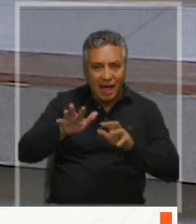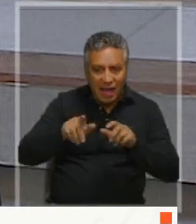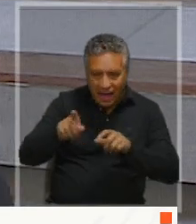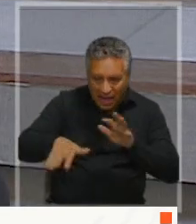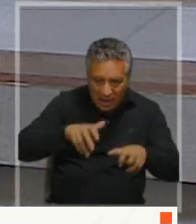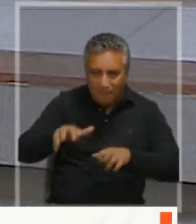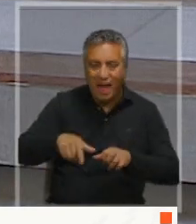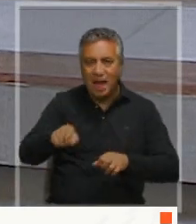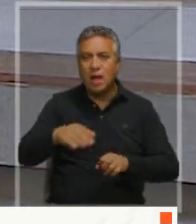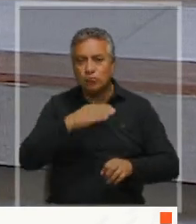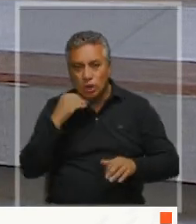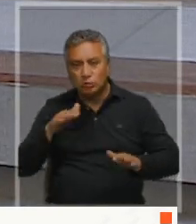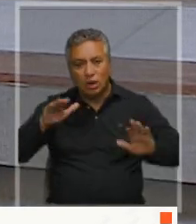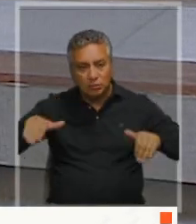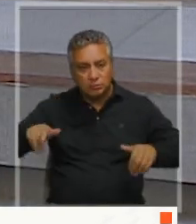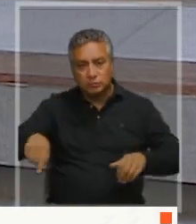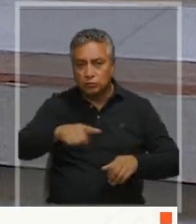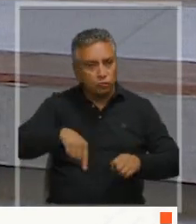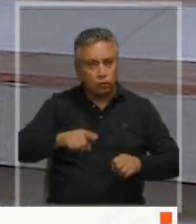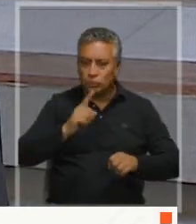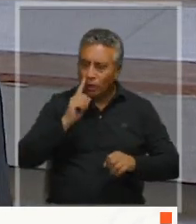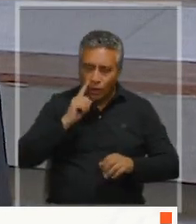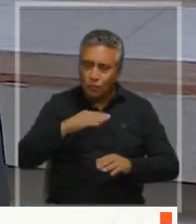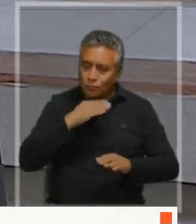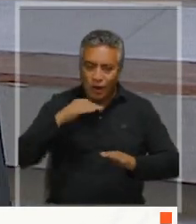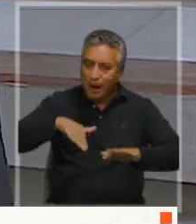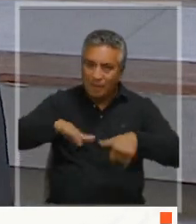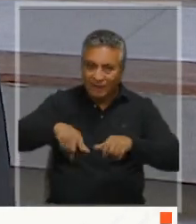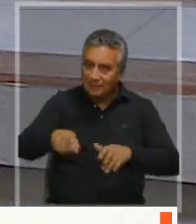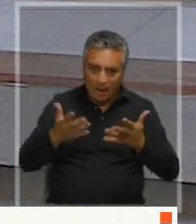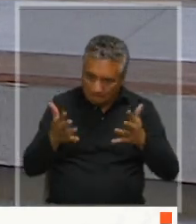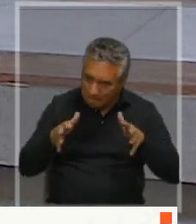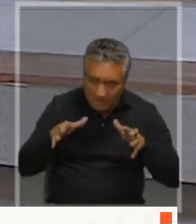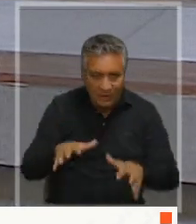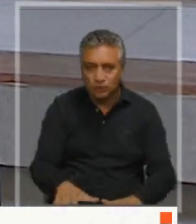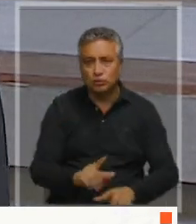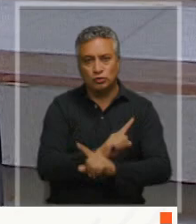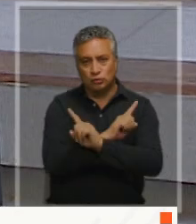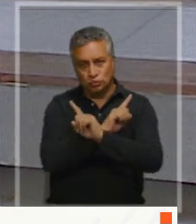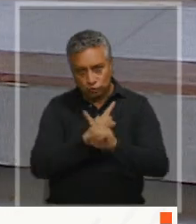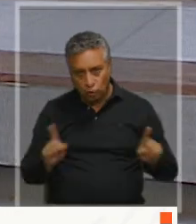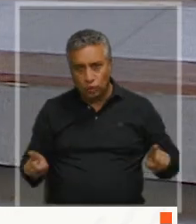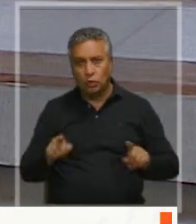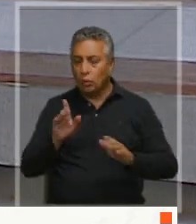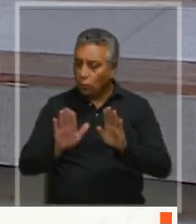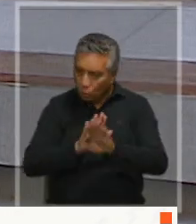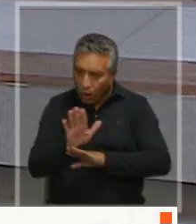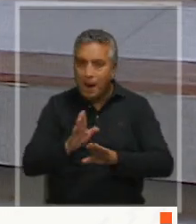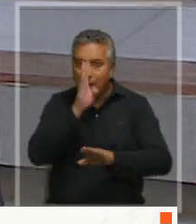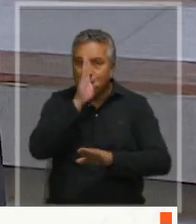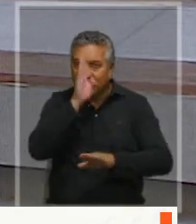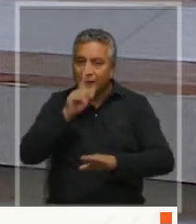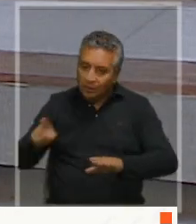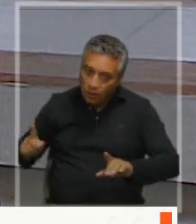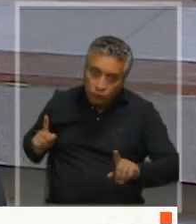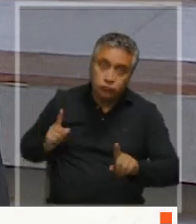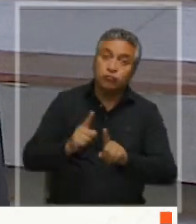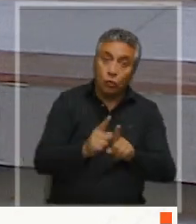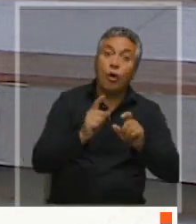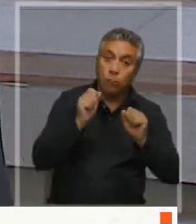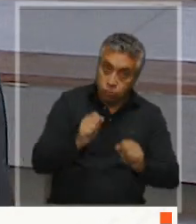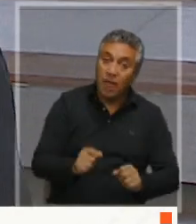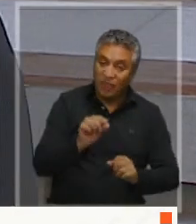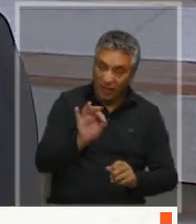muertas, que están alrededor de la playa. Tener mucho cuidado, no manipularlas, no tocarlas. Tener cuidado con las mascotas porque sabemos que estos virus también pueden